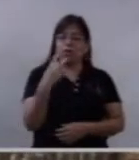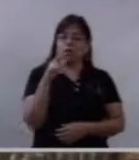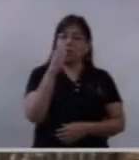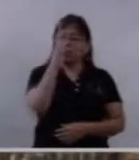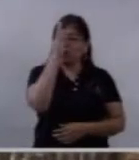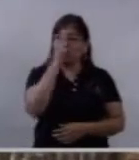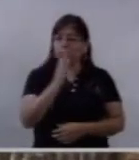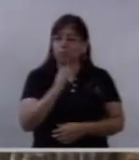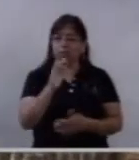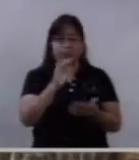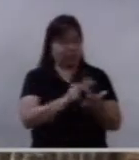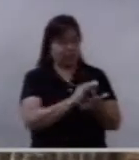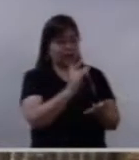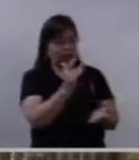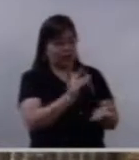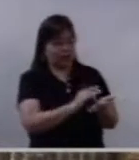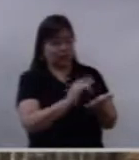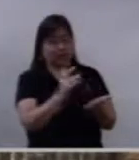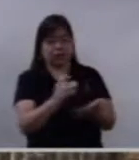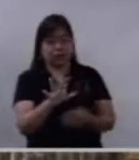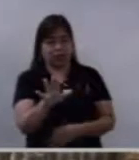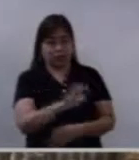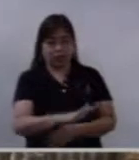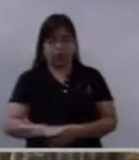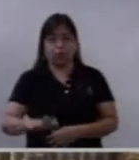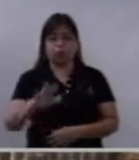Jesucristo. Gracias, pues, a todos.